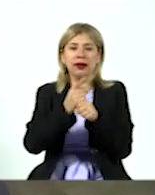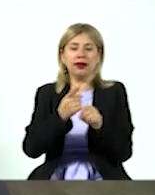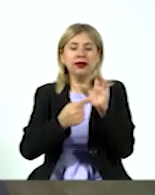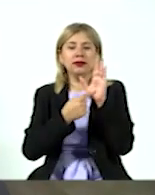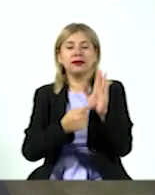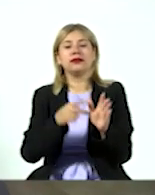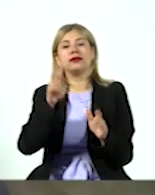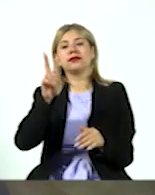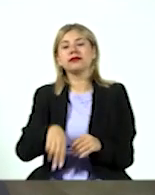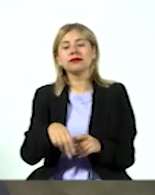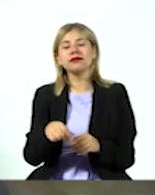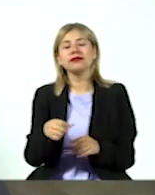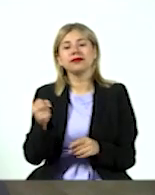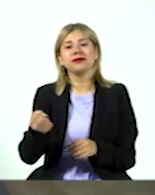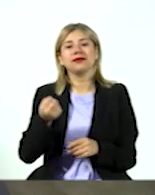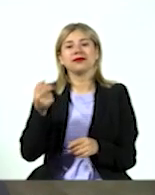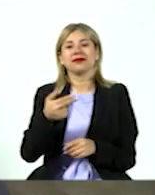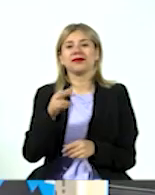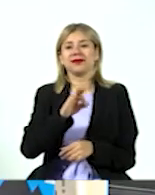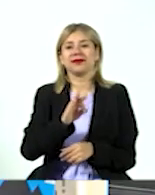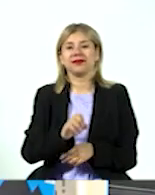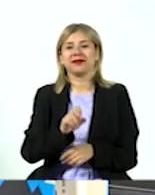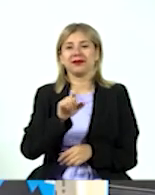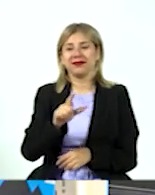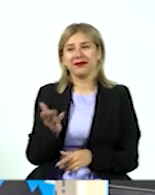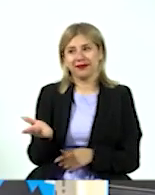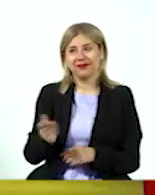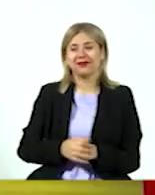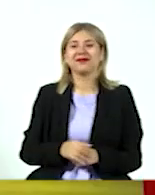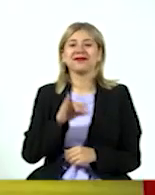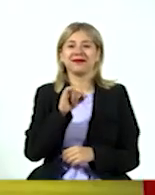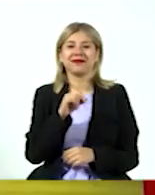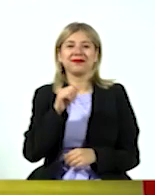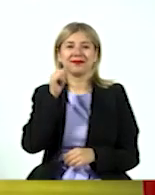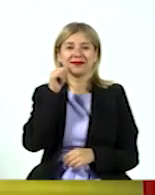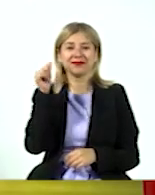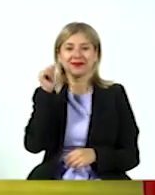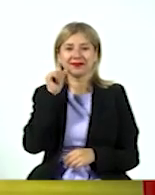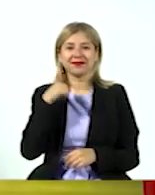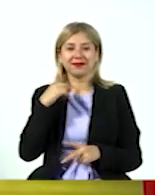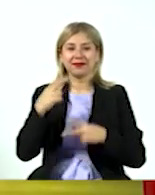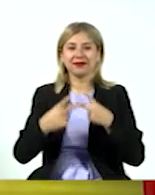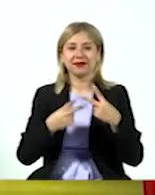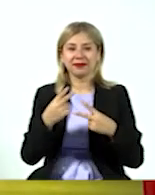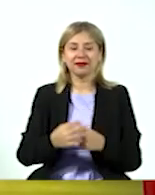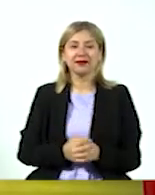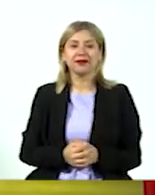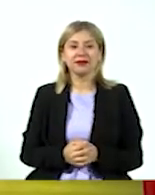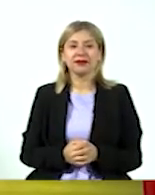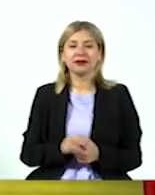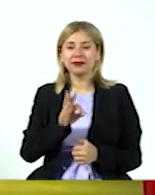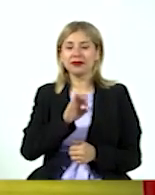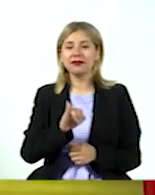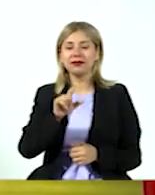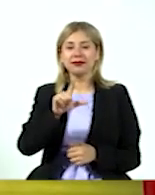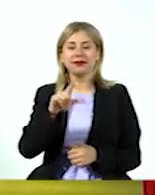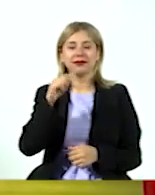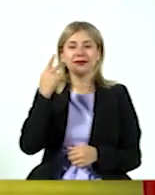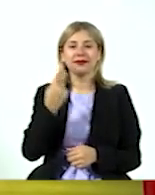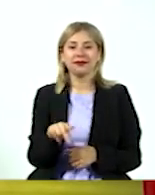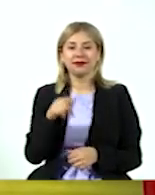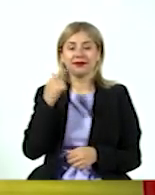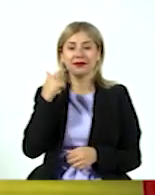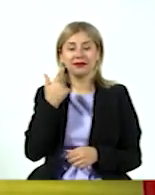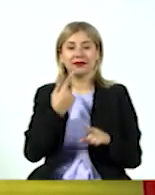la gran fortuna de presentarlo a la FIL. Sí, ayer precisamente ahí estuvimos en esta Feria Internacional del Libro de Guadalajara, donde